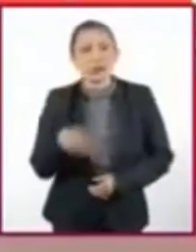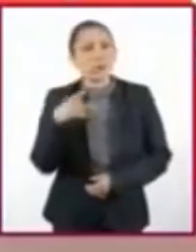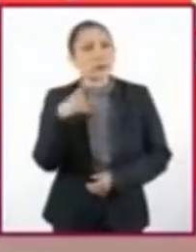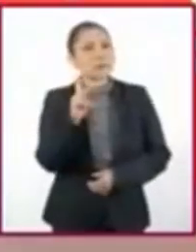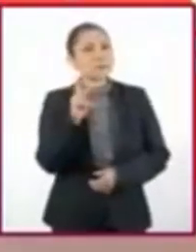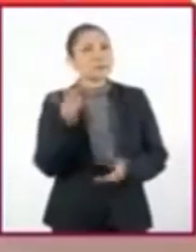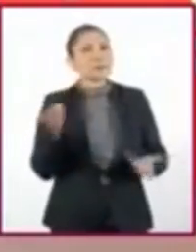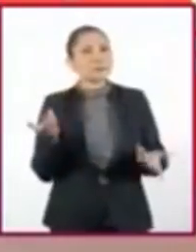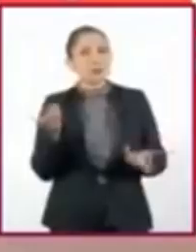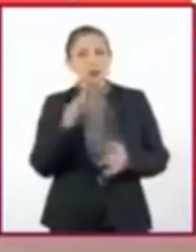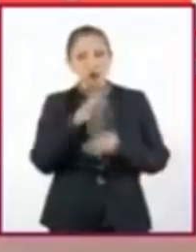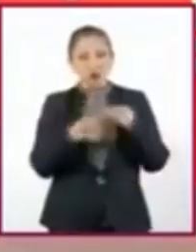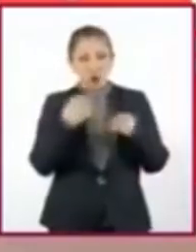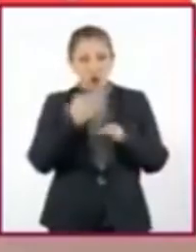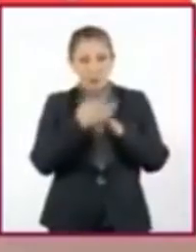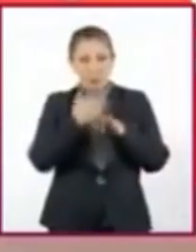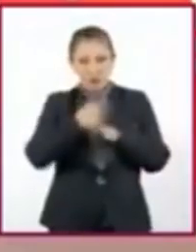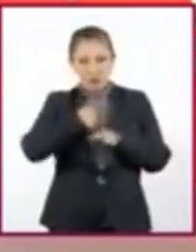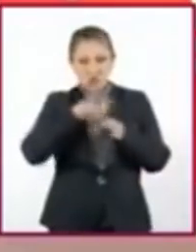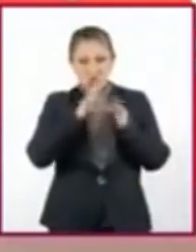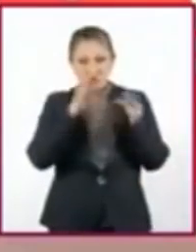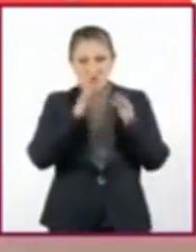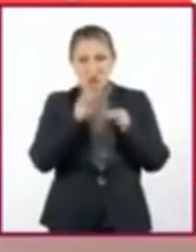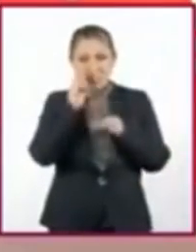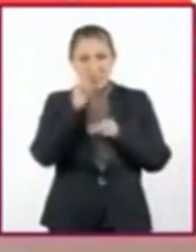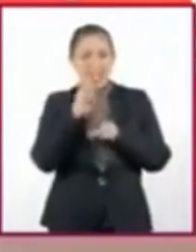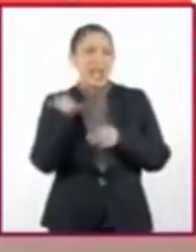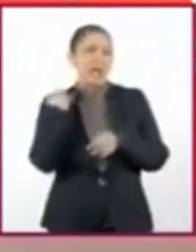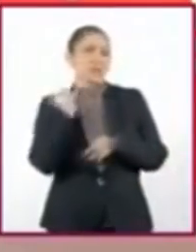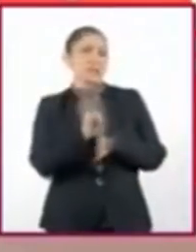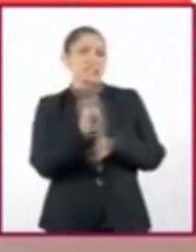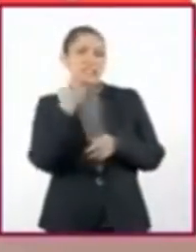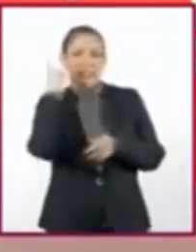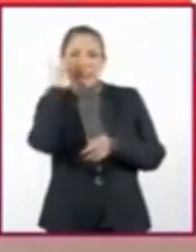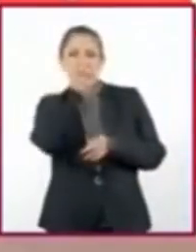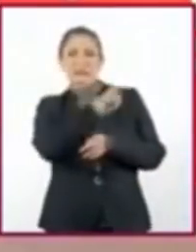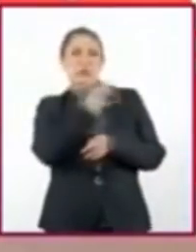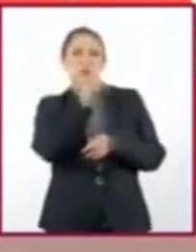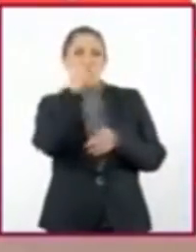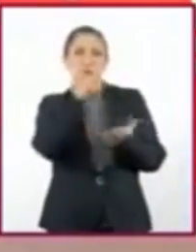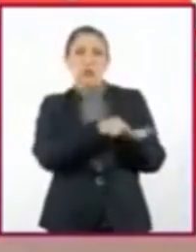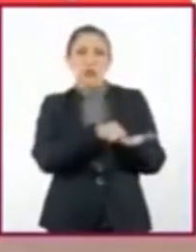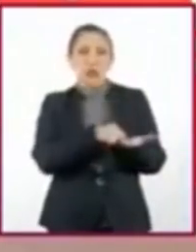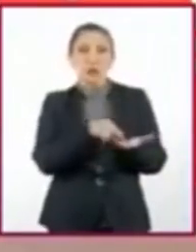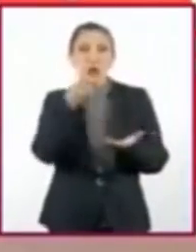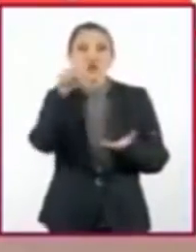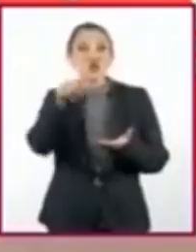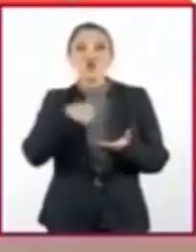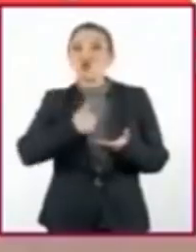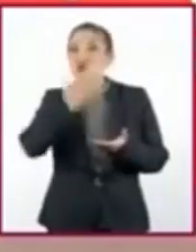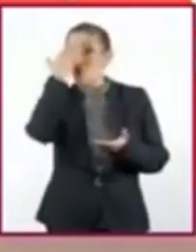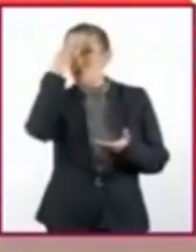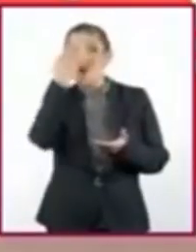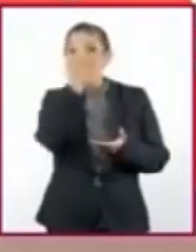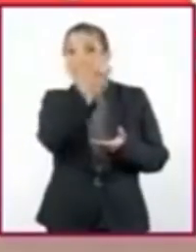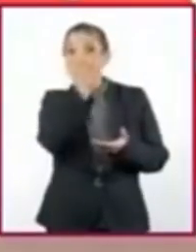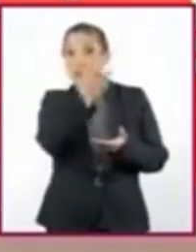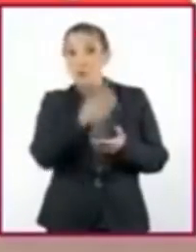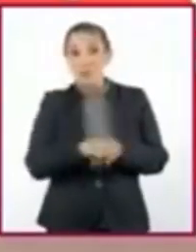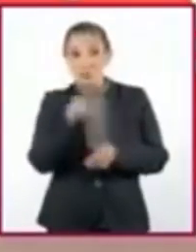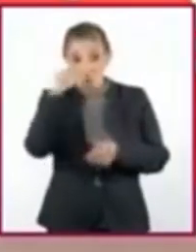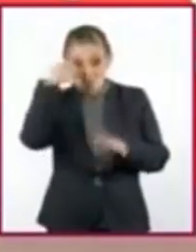Pero, todo lo que te estoy comentando parece difícil de creer, ya que tal vez no estén familiarizados con estas actividades.